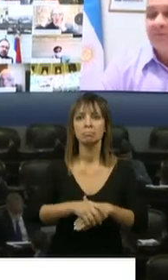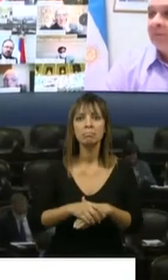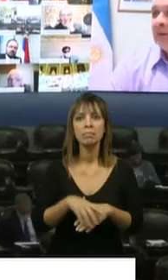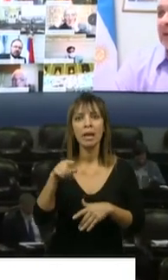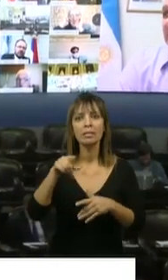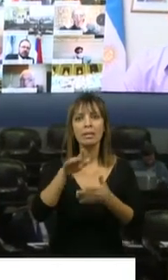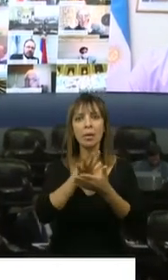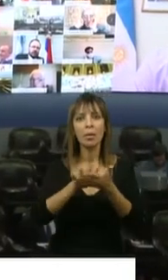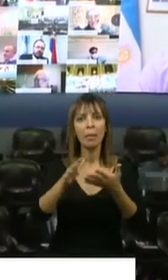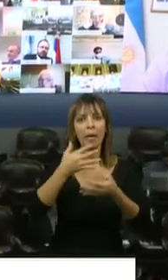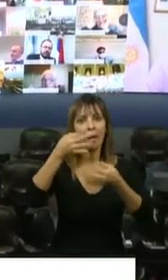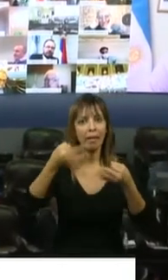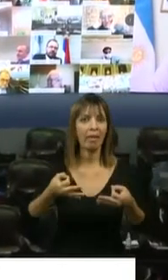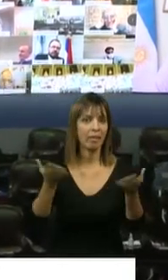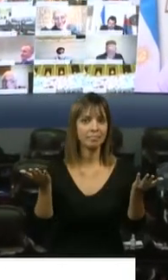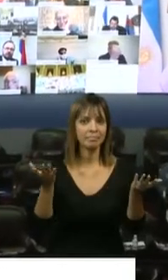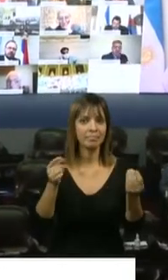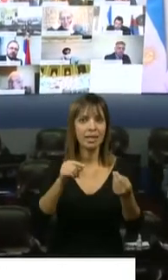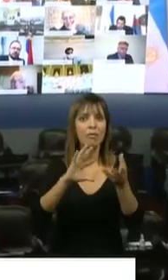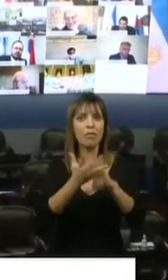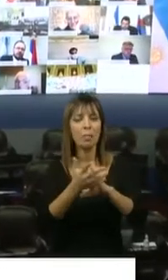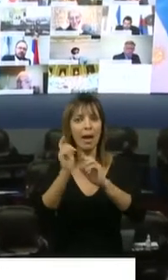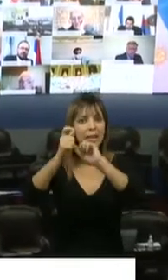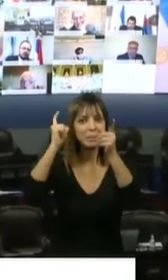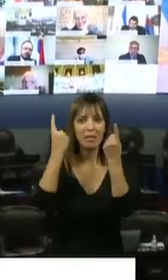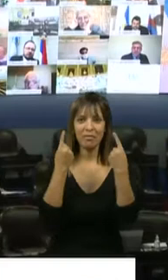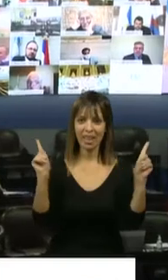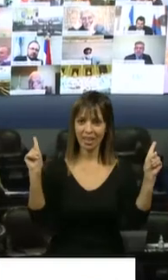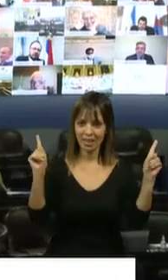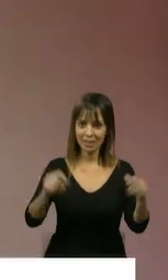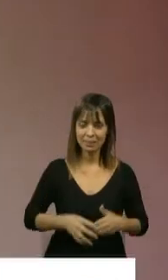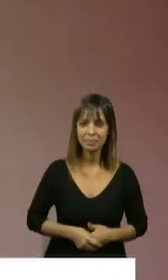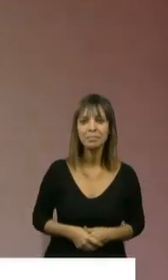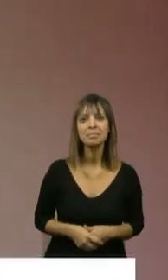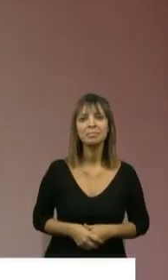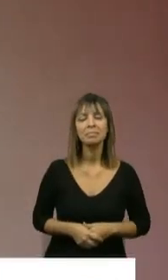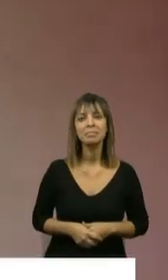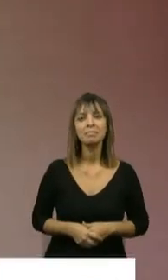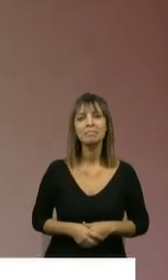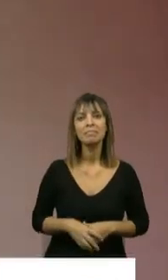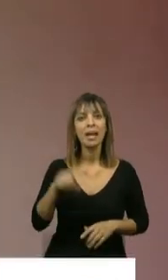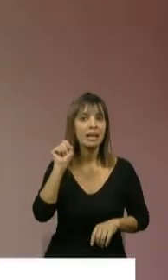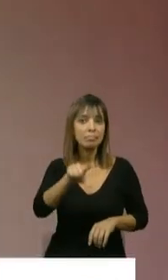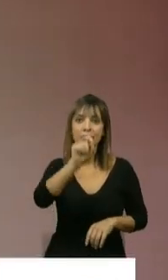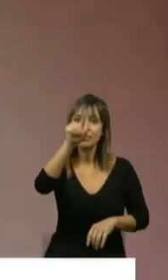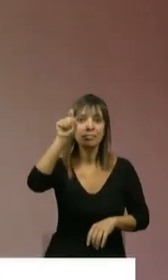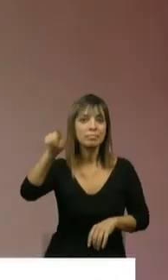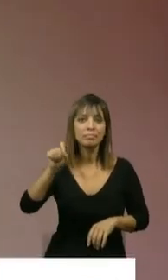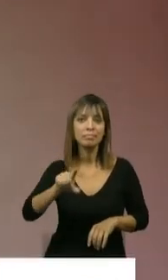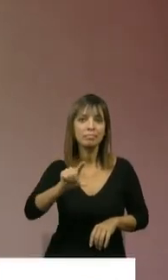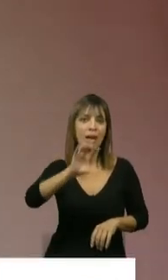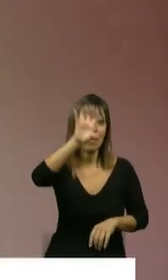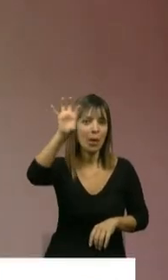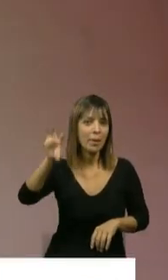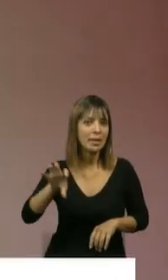realidad que es vivir esta experiencia diferente desde nuestros territorios, de